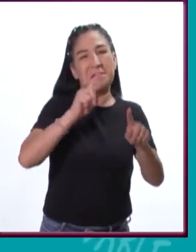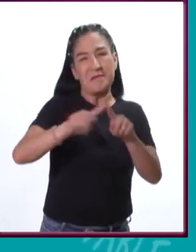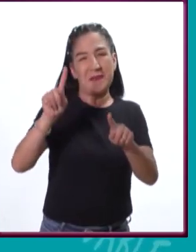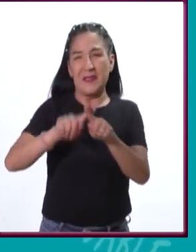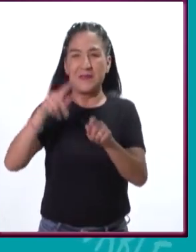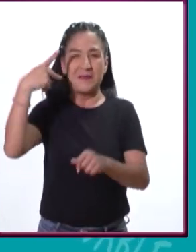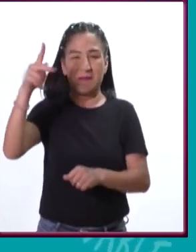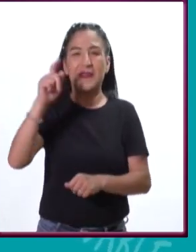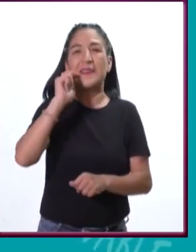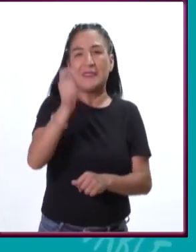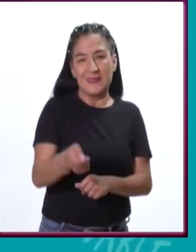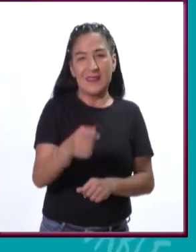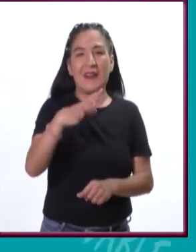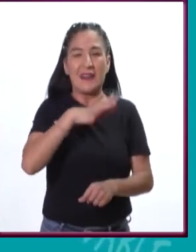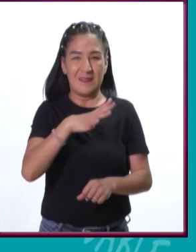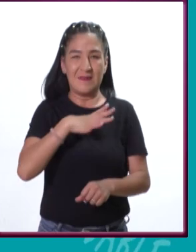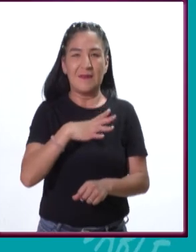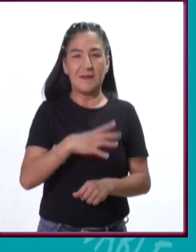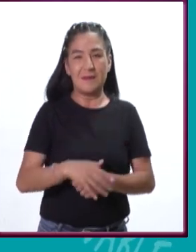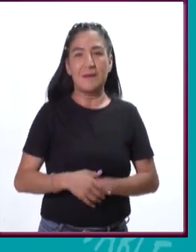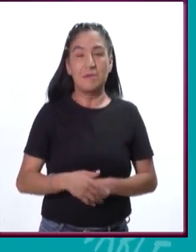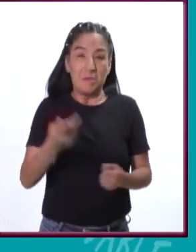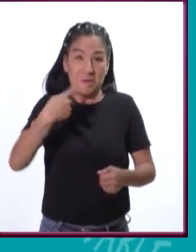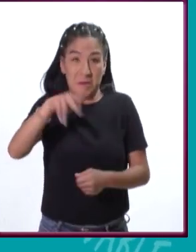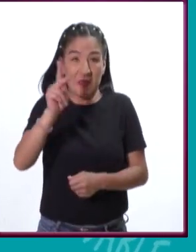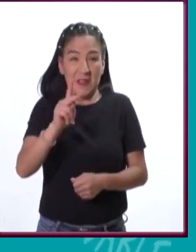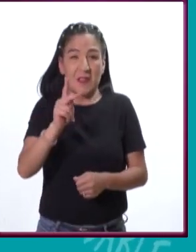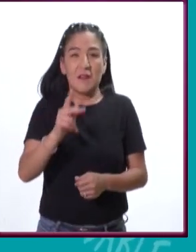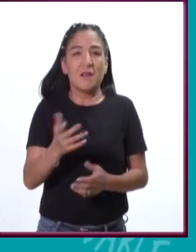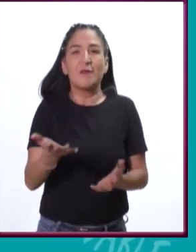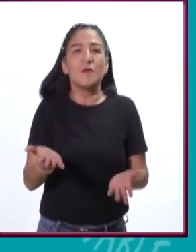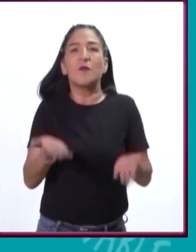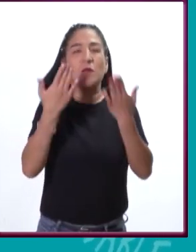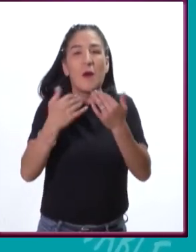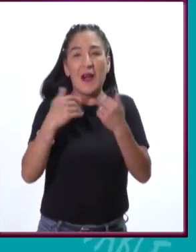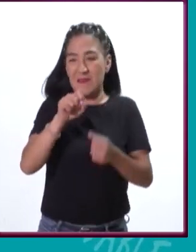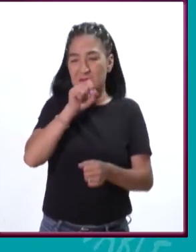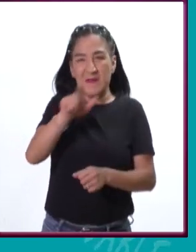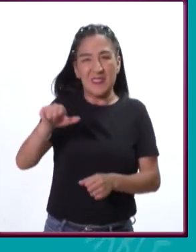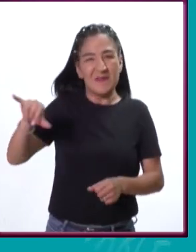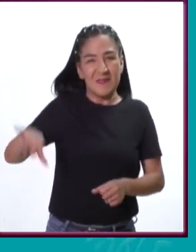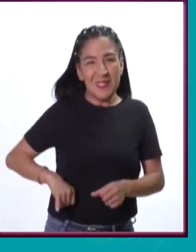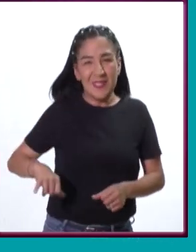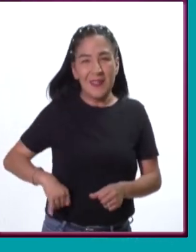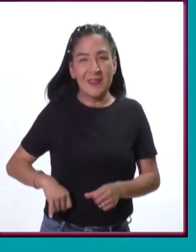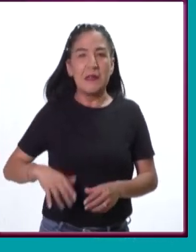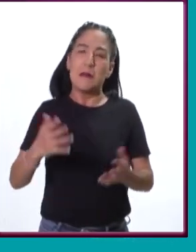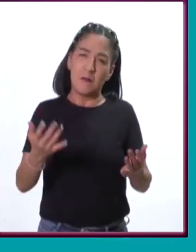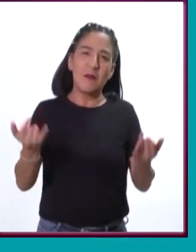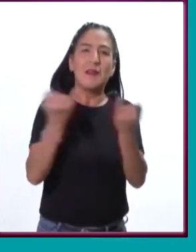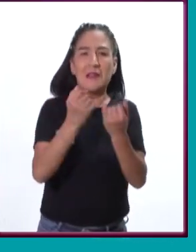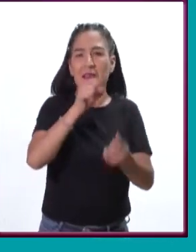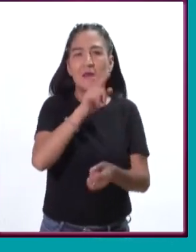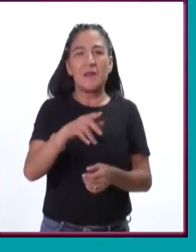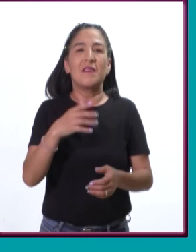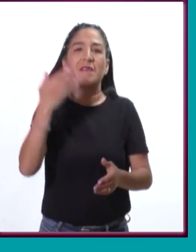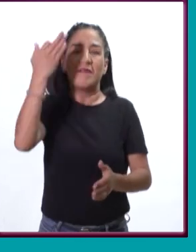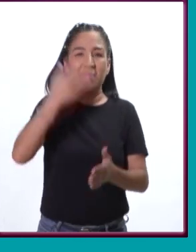parques nacionales, a Yosemite o a las Grand Tee Tones o